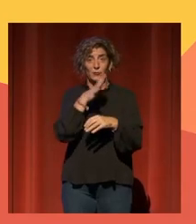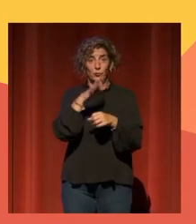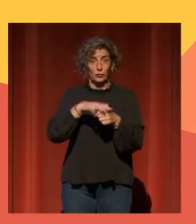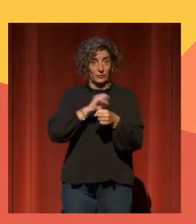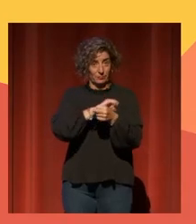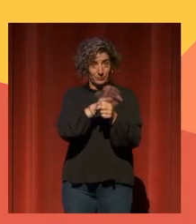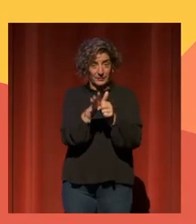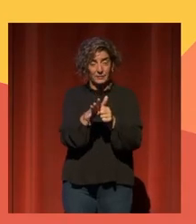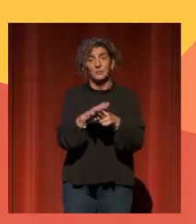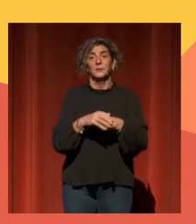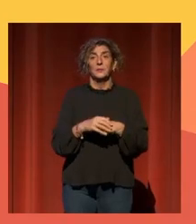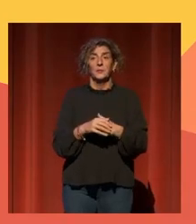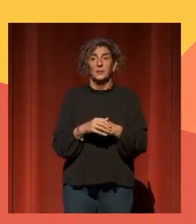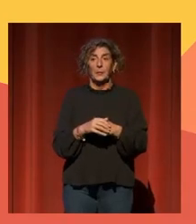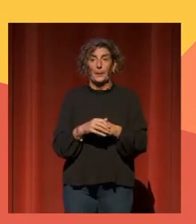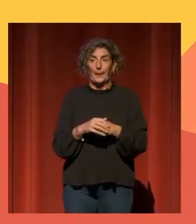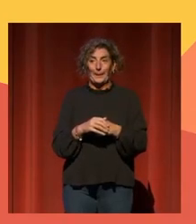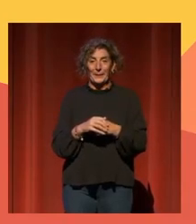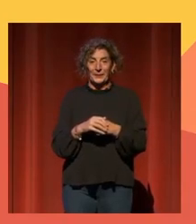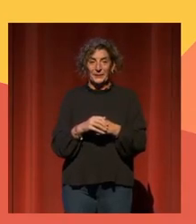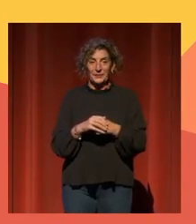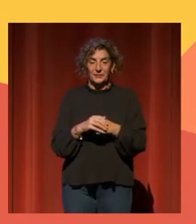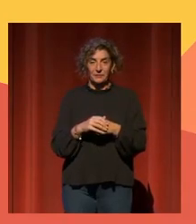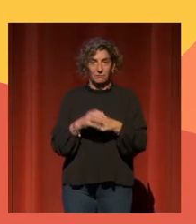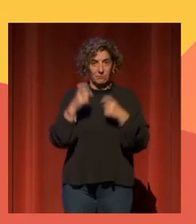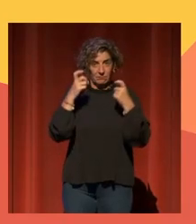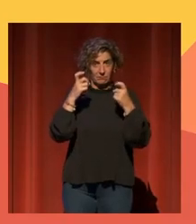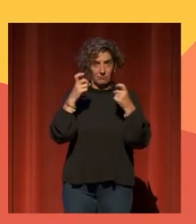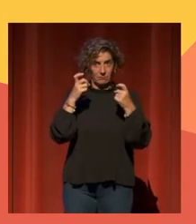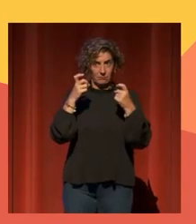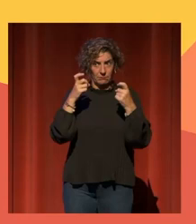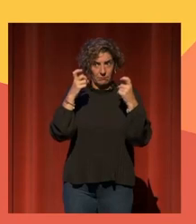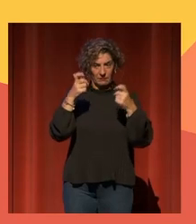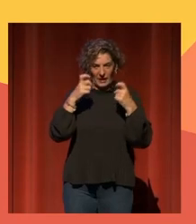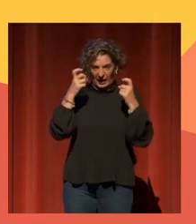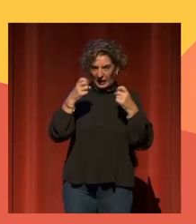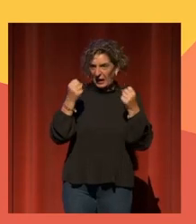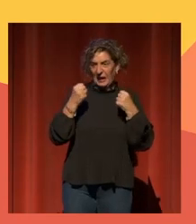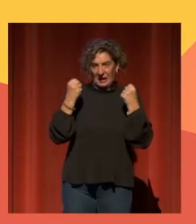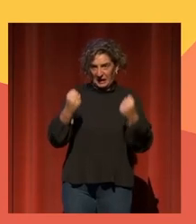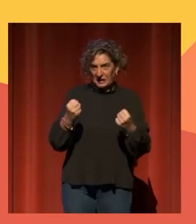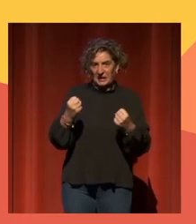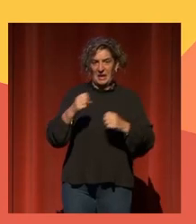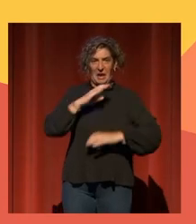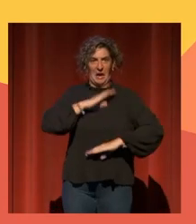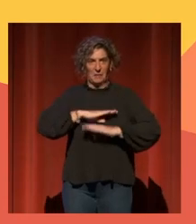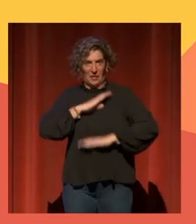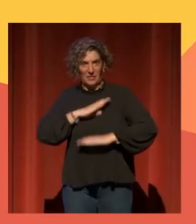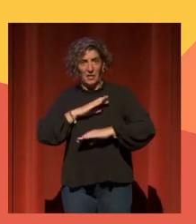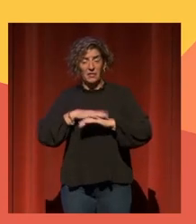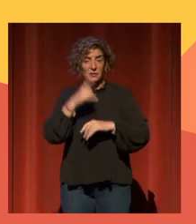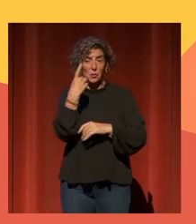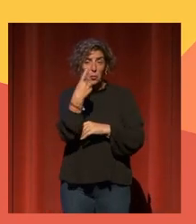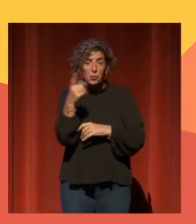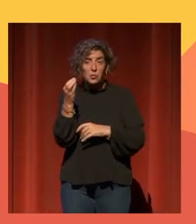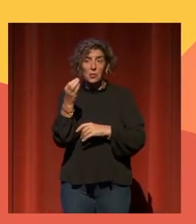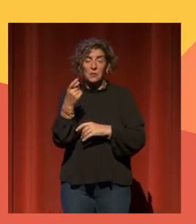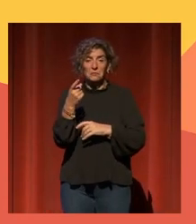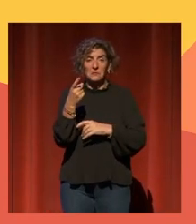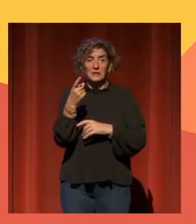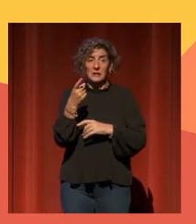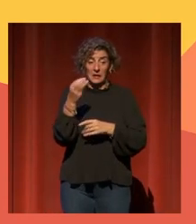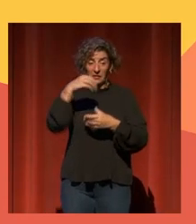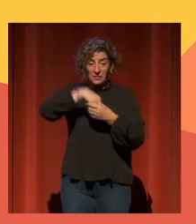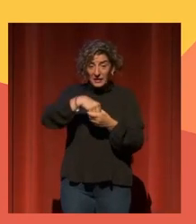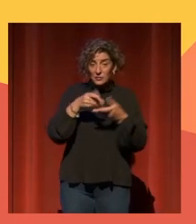a energía, capacidades, movilidad, etc. Y uno de los aspectos de estos sectores